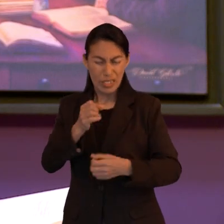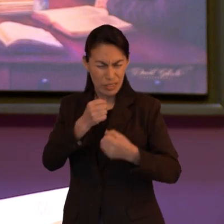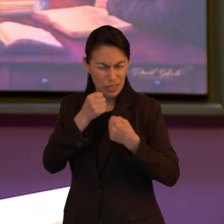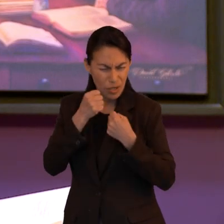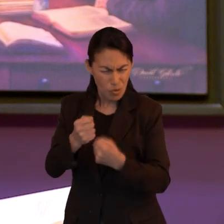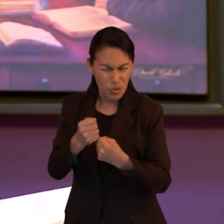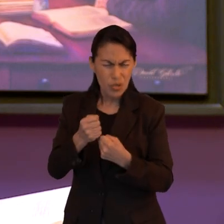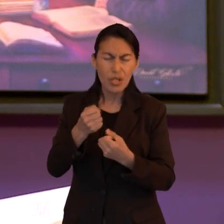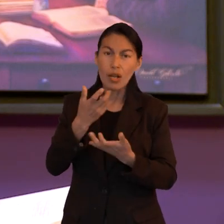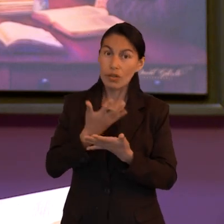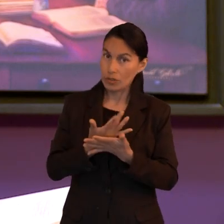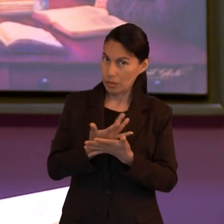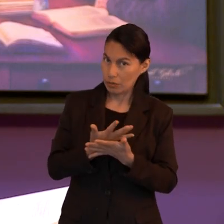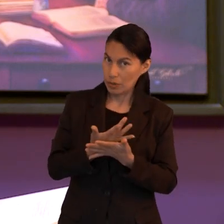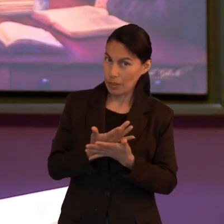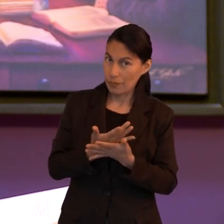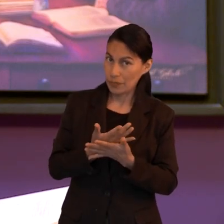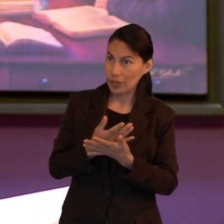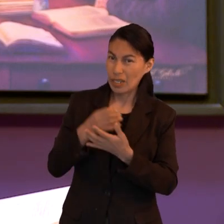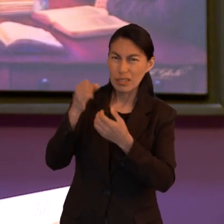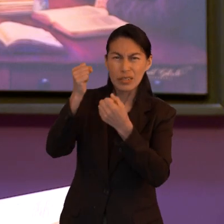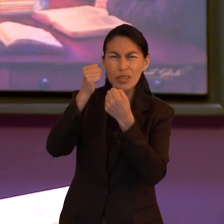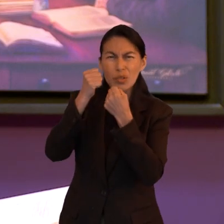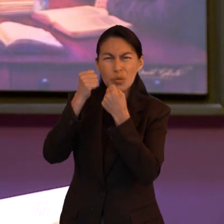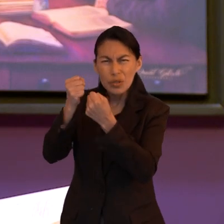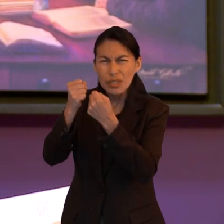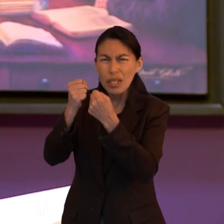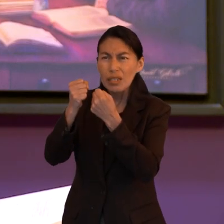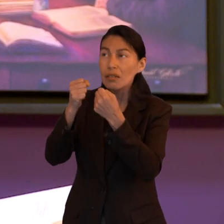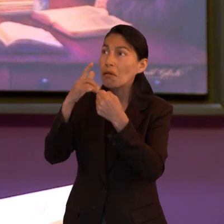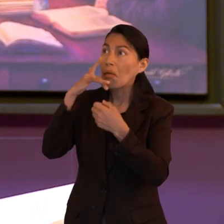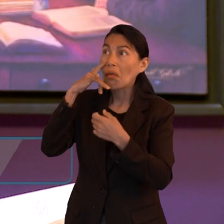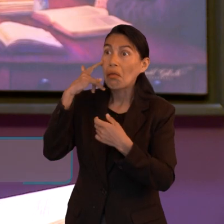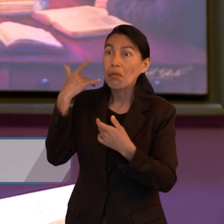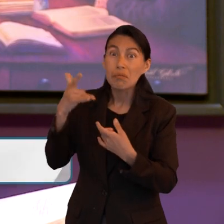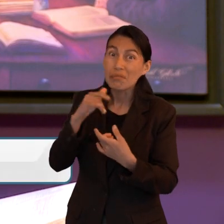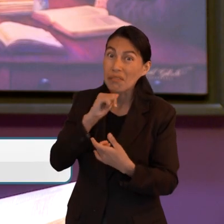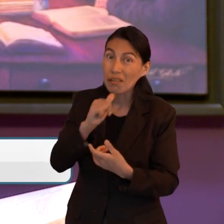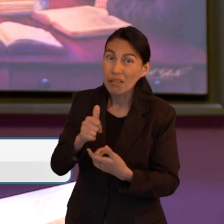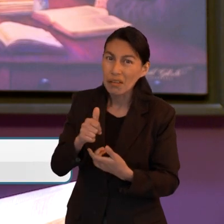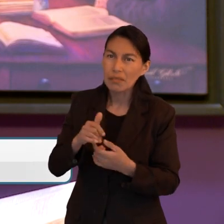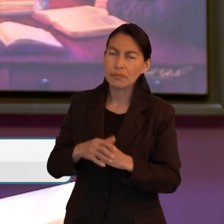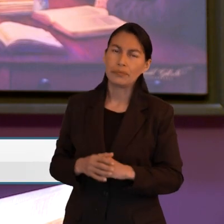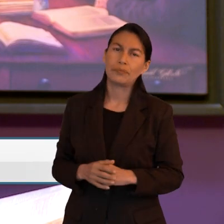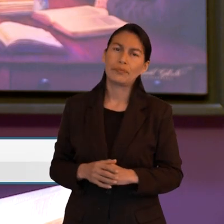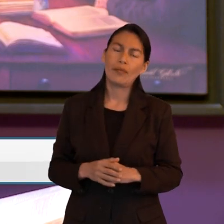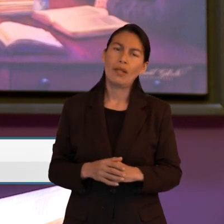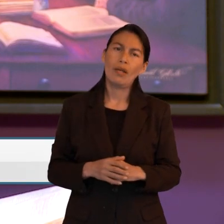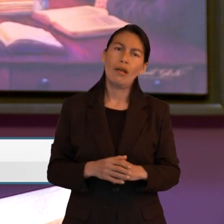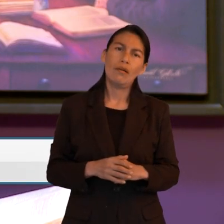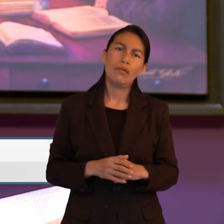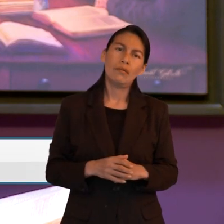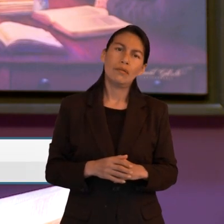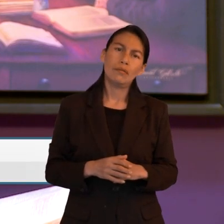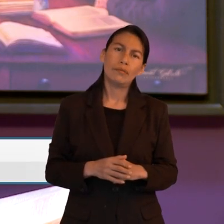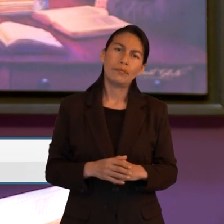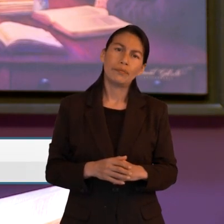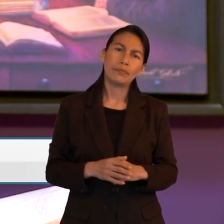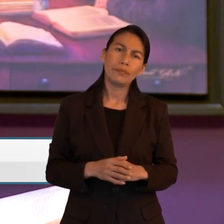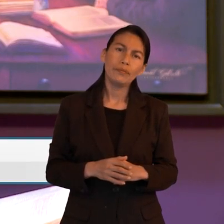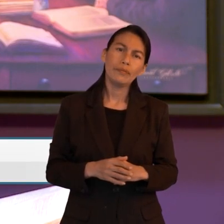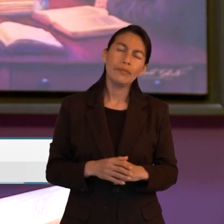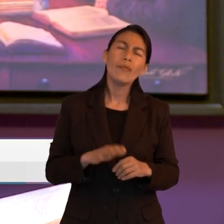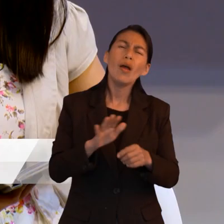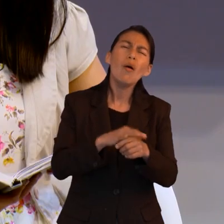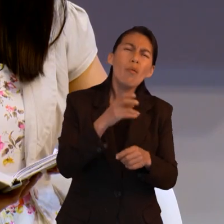así como empezamos el capítulo 11 dice la fe 11.1 es pues la fe la certeza de lo